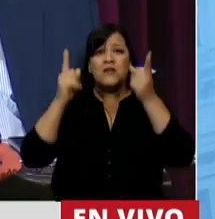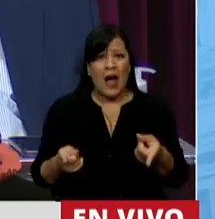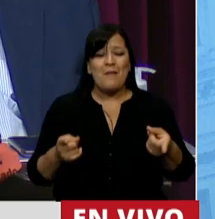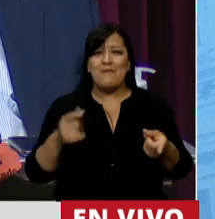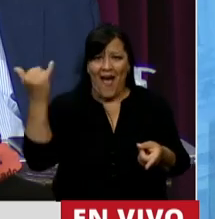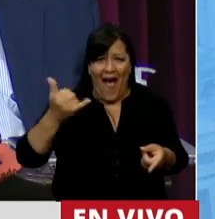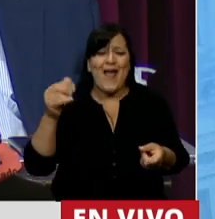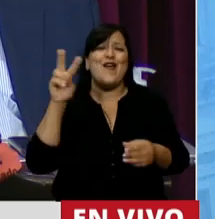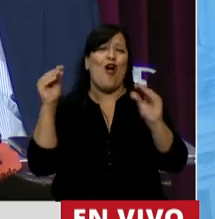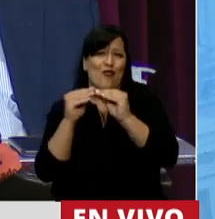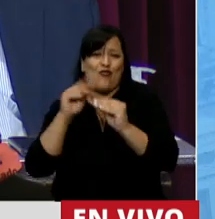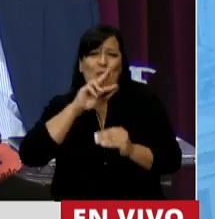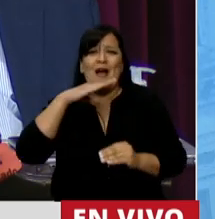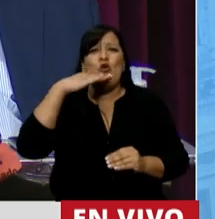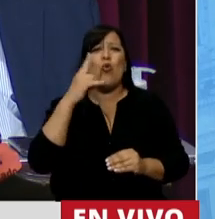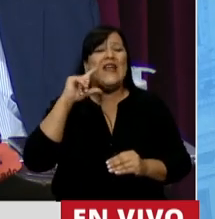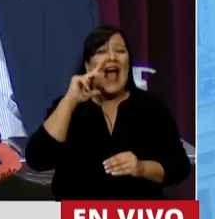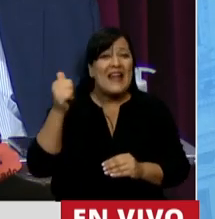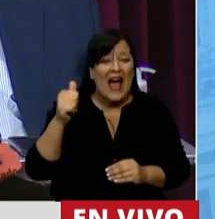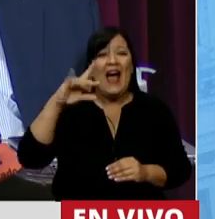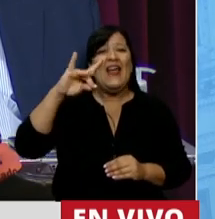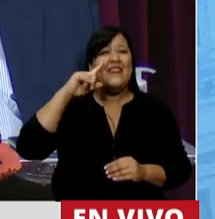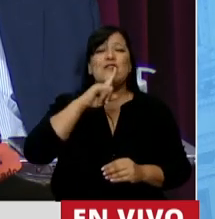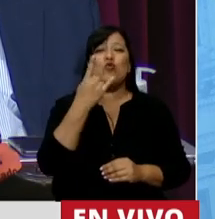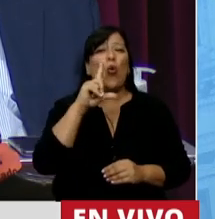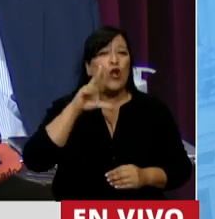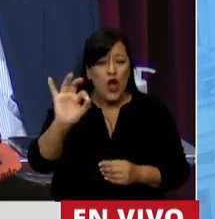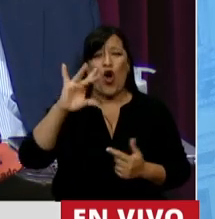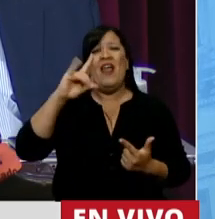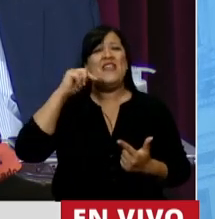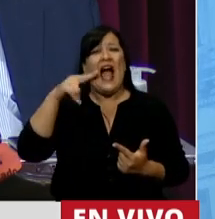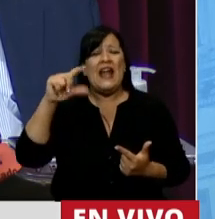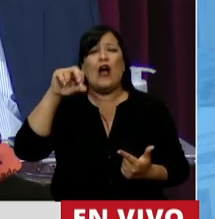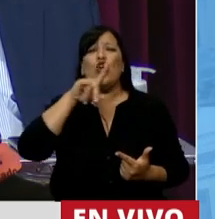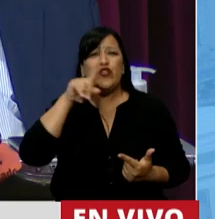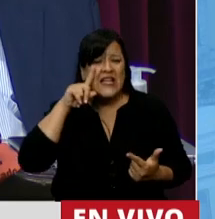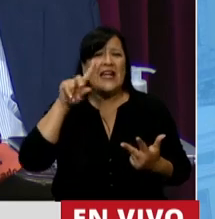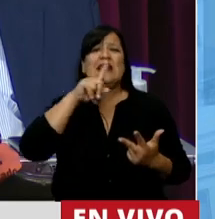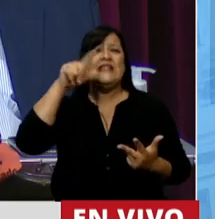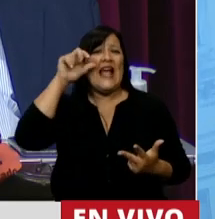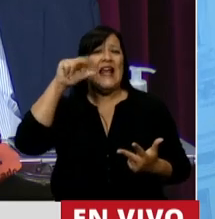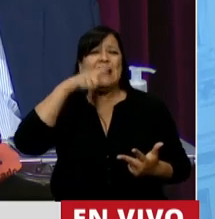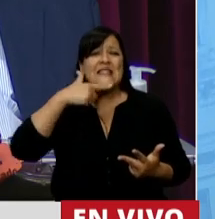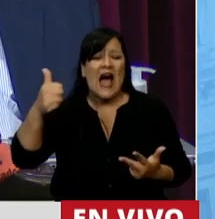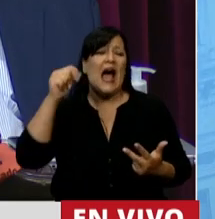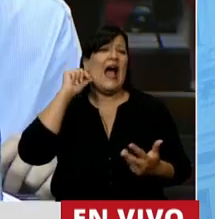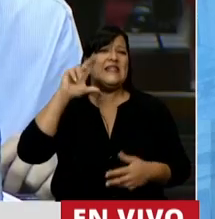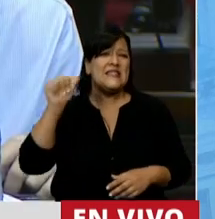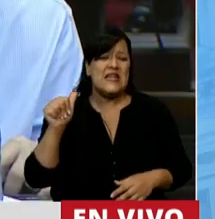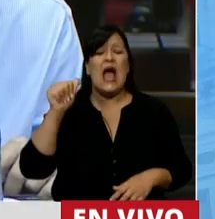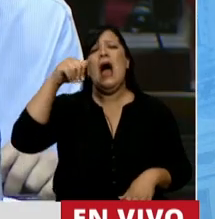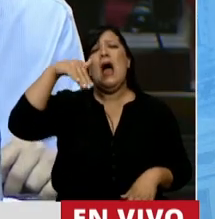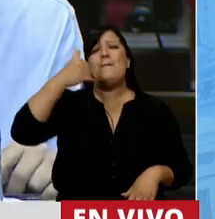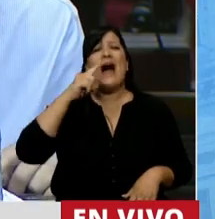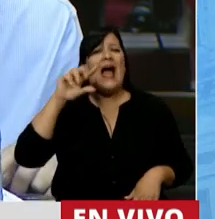compañeras, como mi compañera Juliana Di Tulio, como Diana Conti, como Teresa García, como Mayra Mendoza, como Fernanda